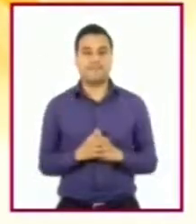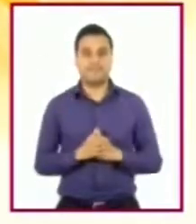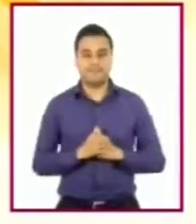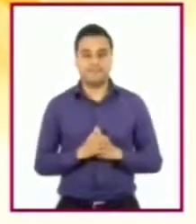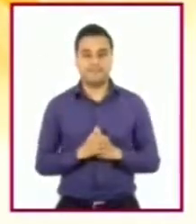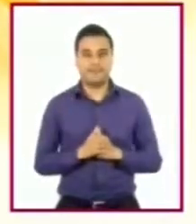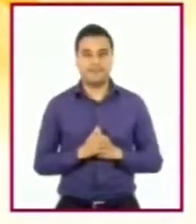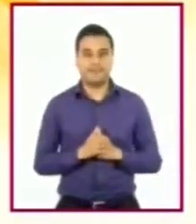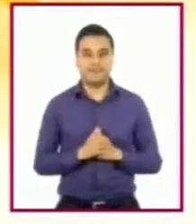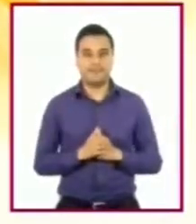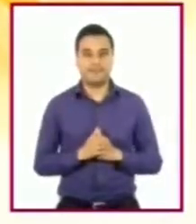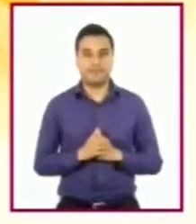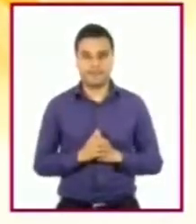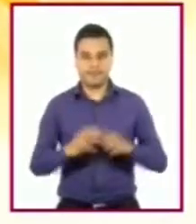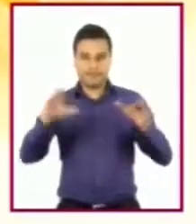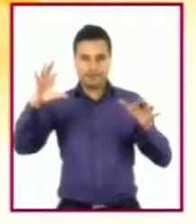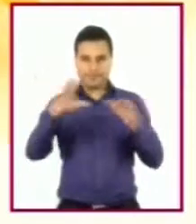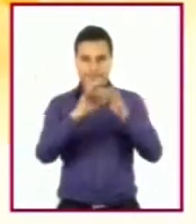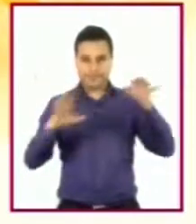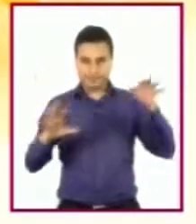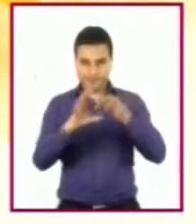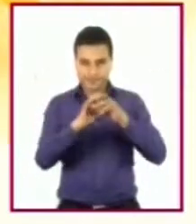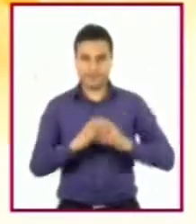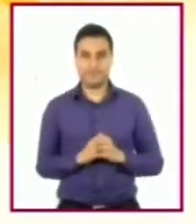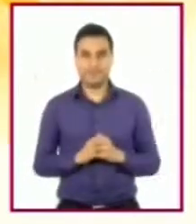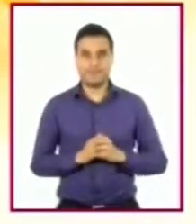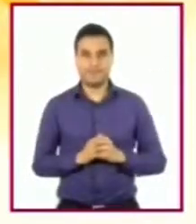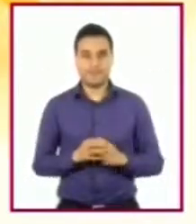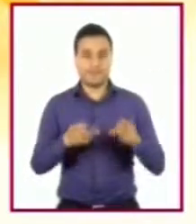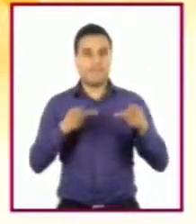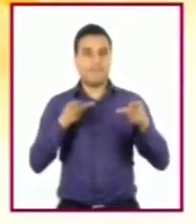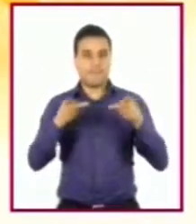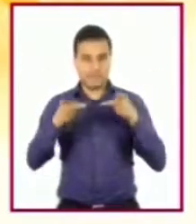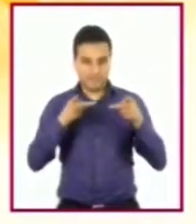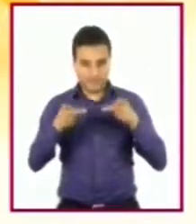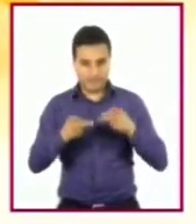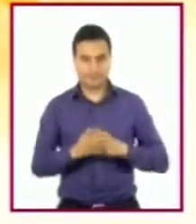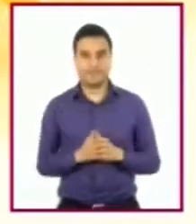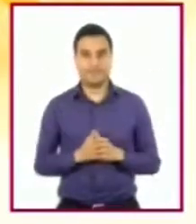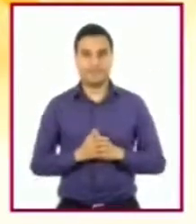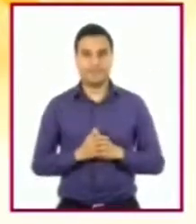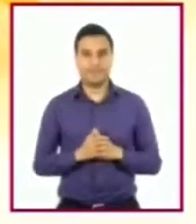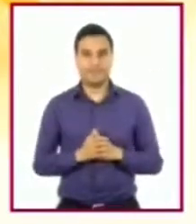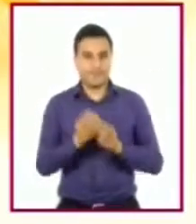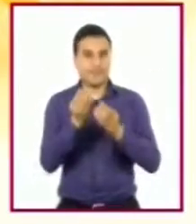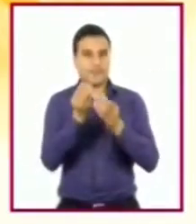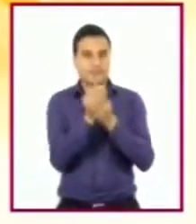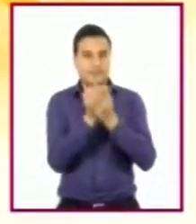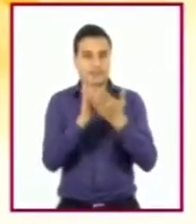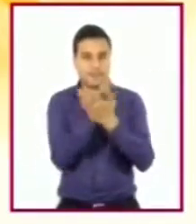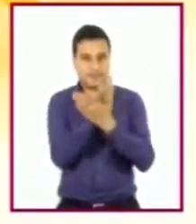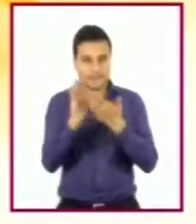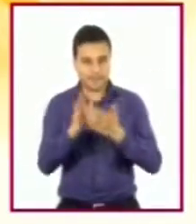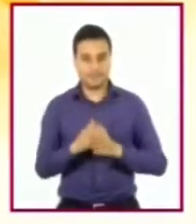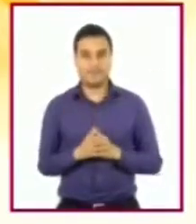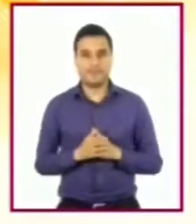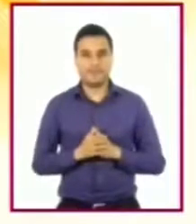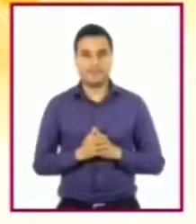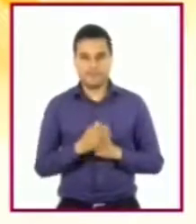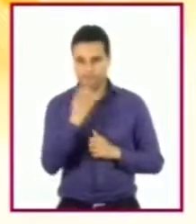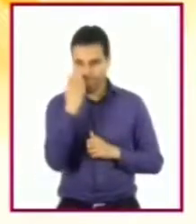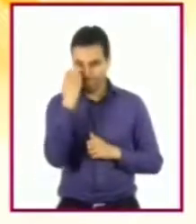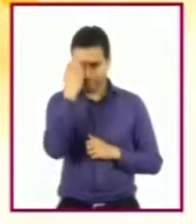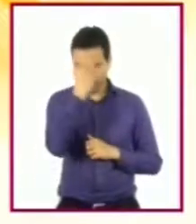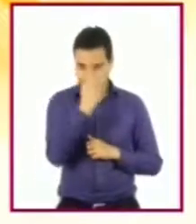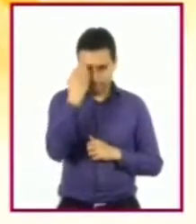relacionar, planificar, clasificar, observar